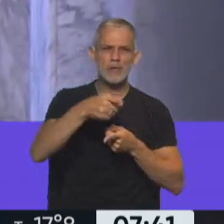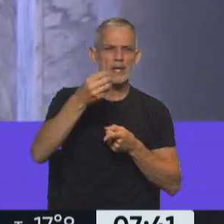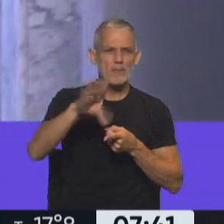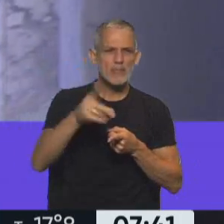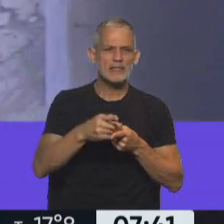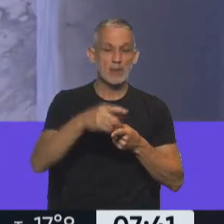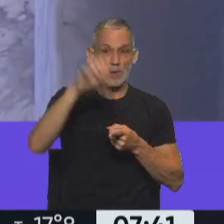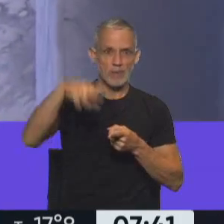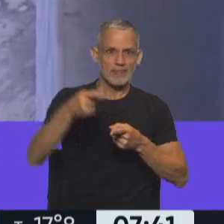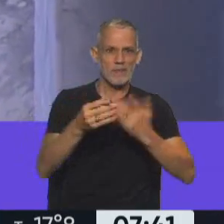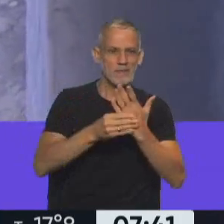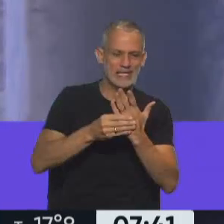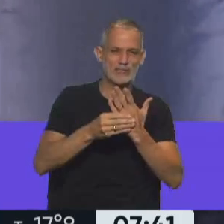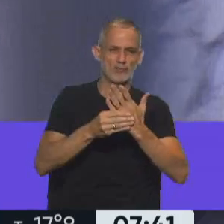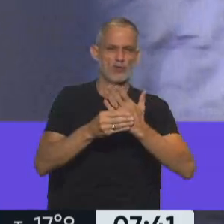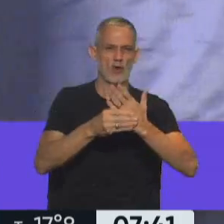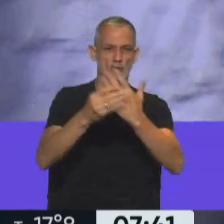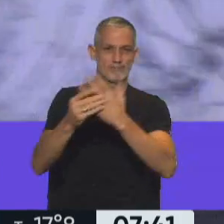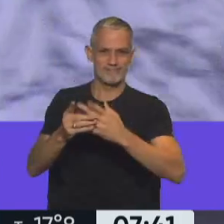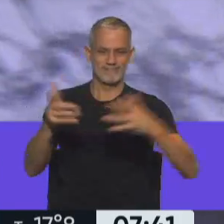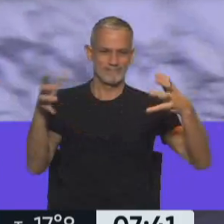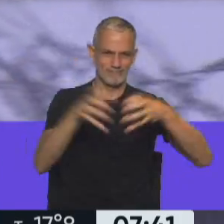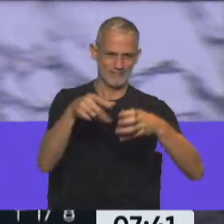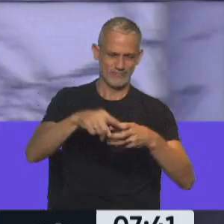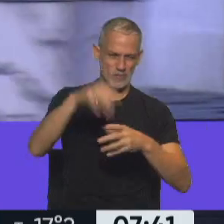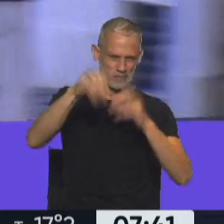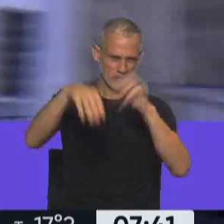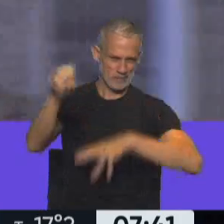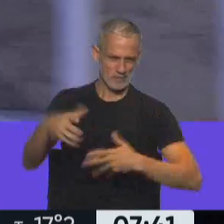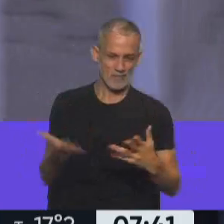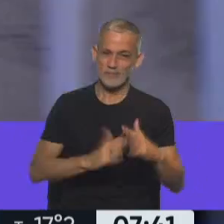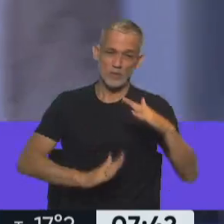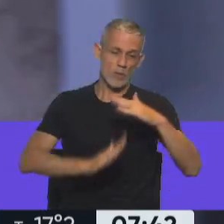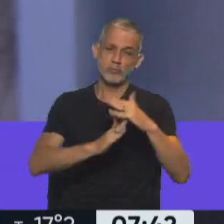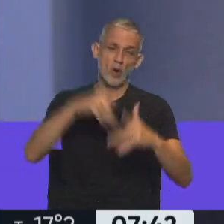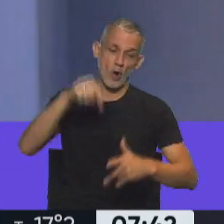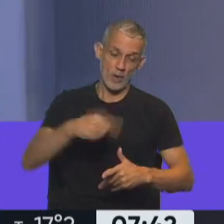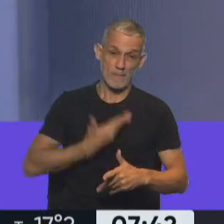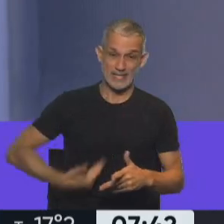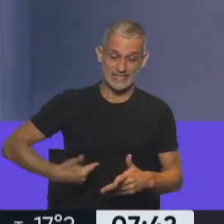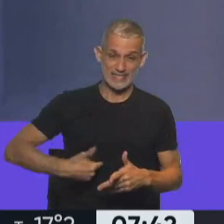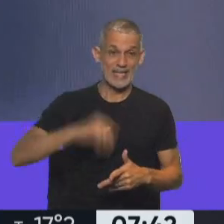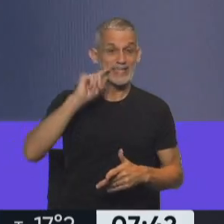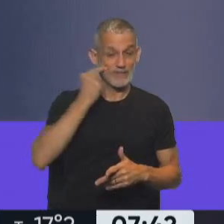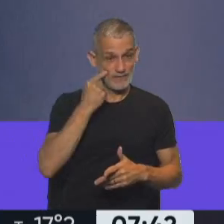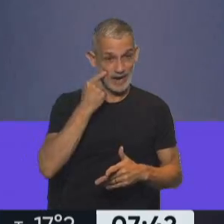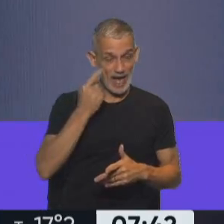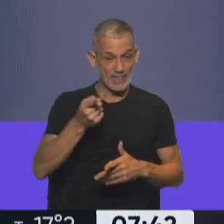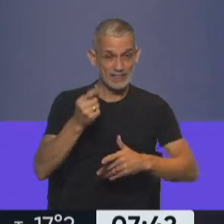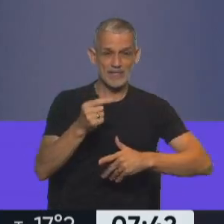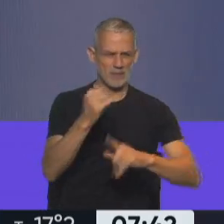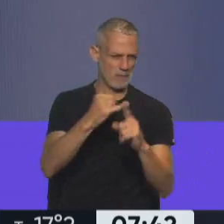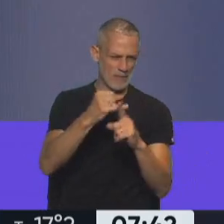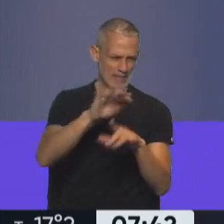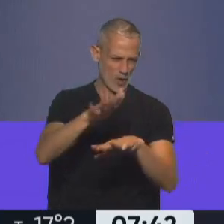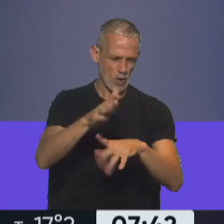a llegar los ministros, los principales integrantes de este gabinete económico. Recordemos, encabezado hoy, por el Presidente de la República, Alberto Fernández, que en menos de media